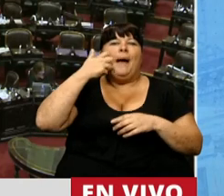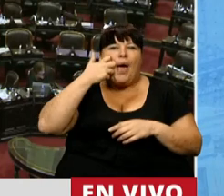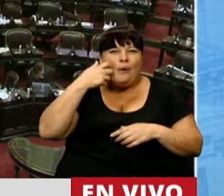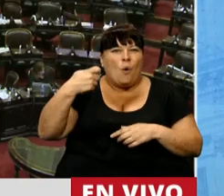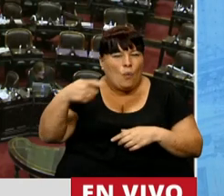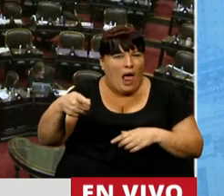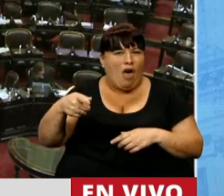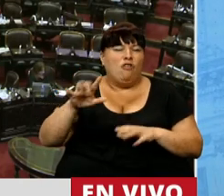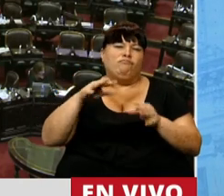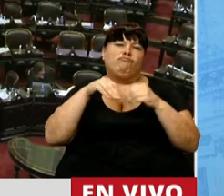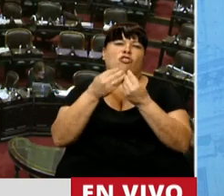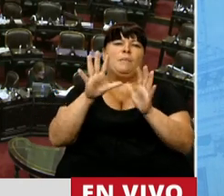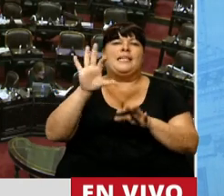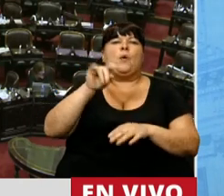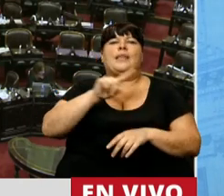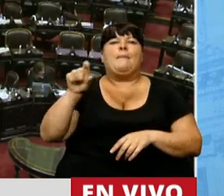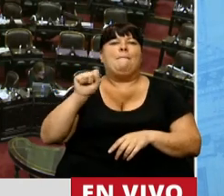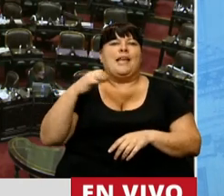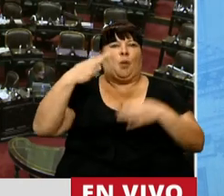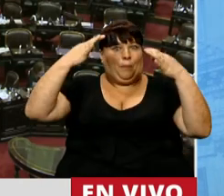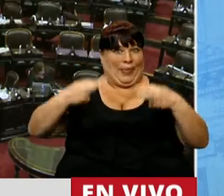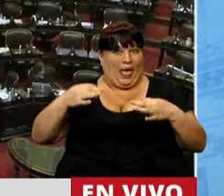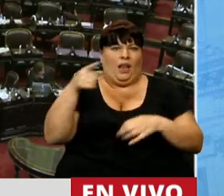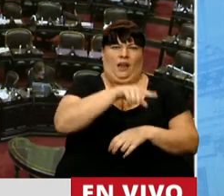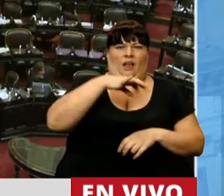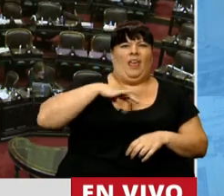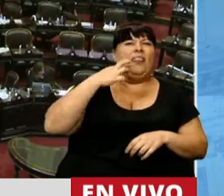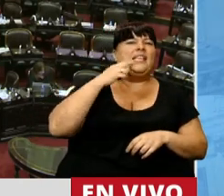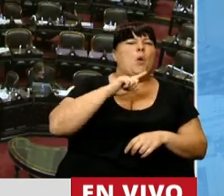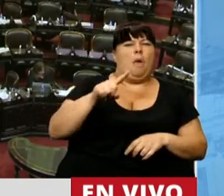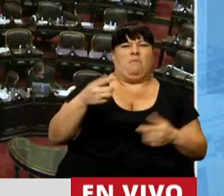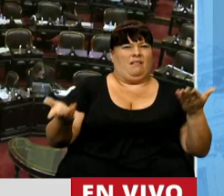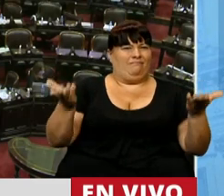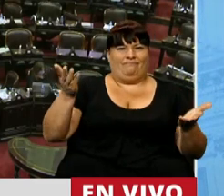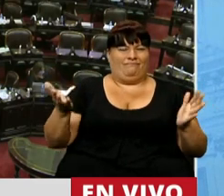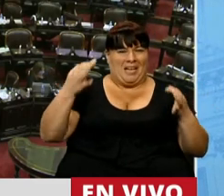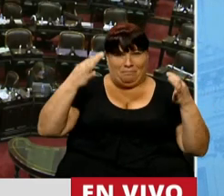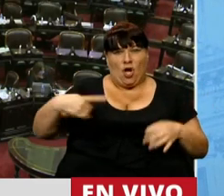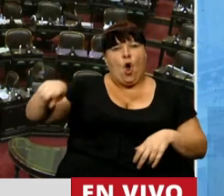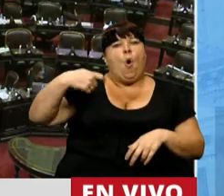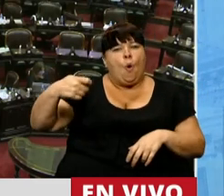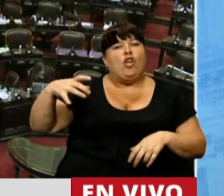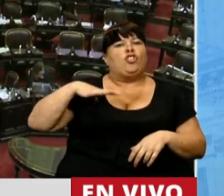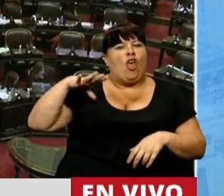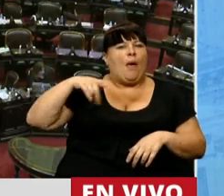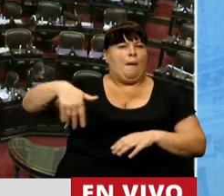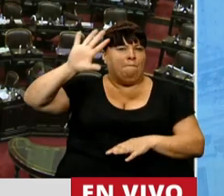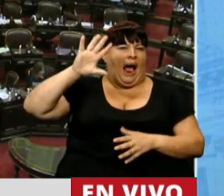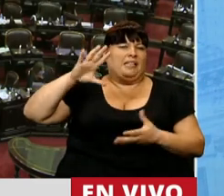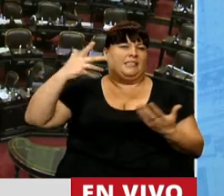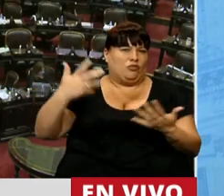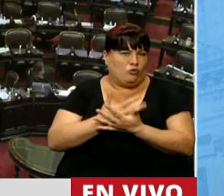adultos mayores que está rondando alrededor de los 50.000 pesos. claramente los jubilados siguen siendo los mayores